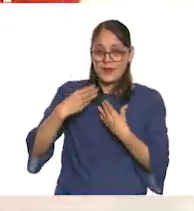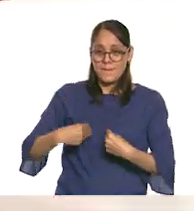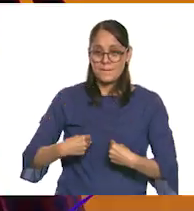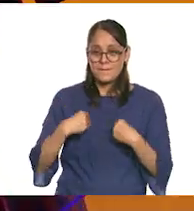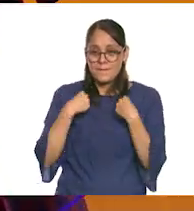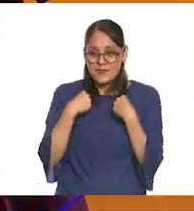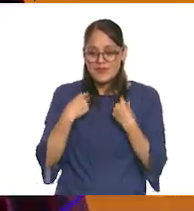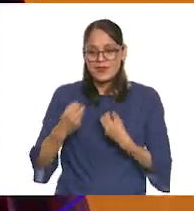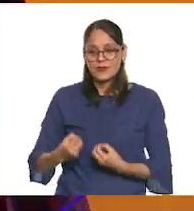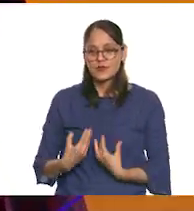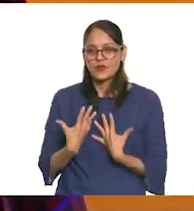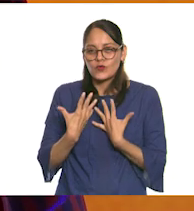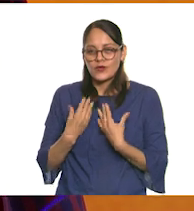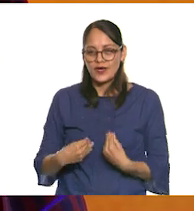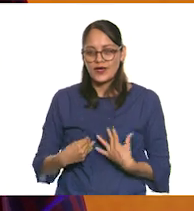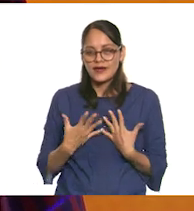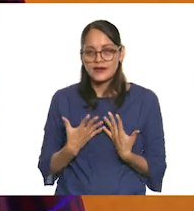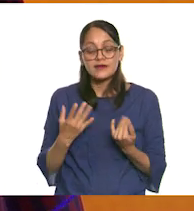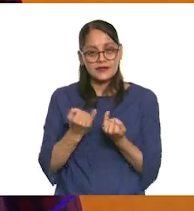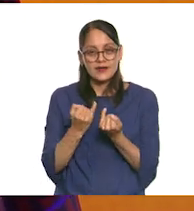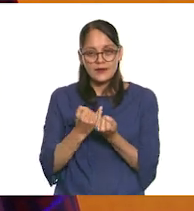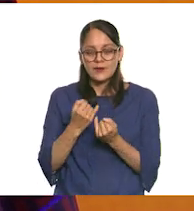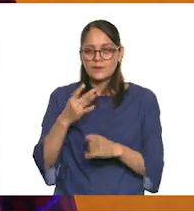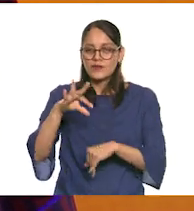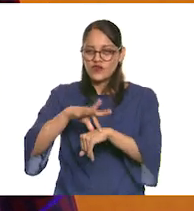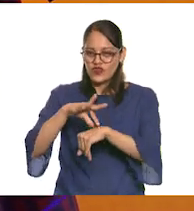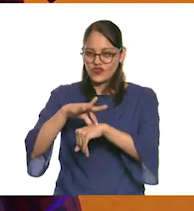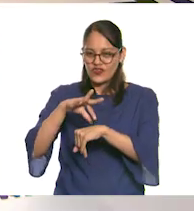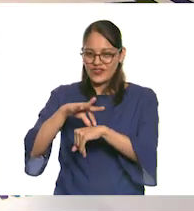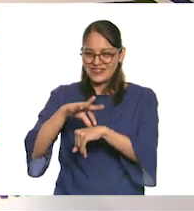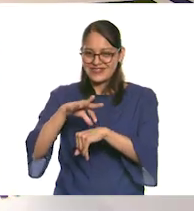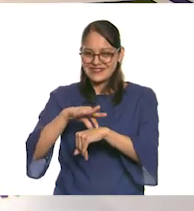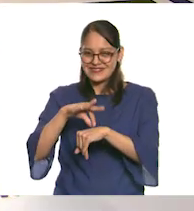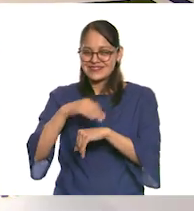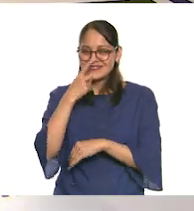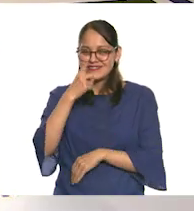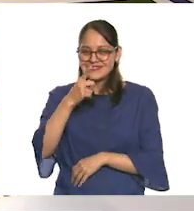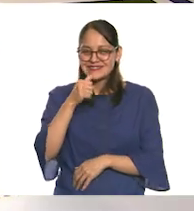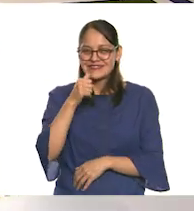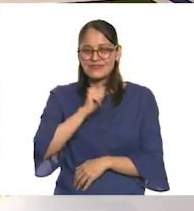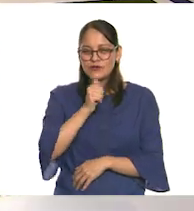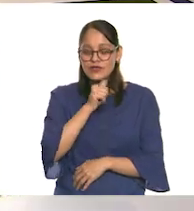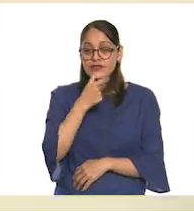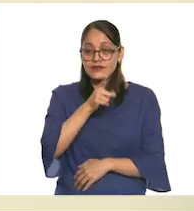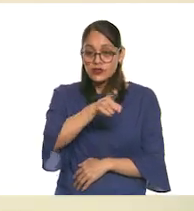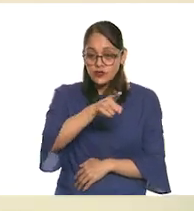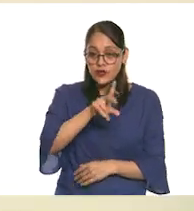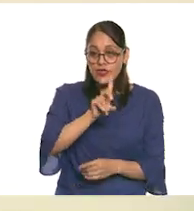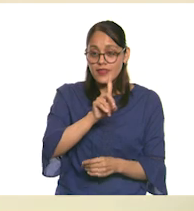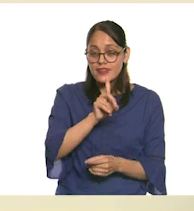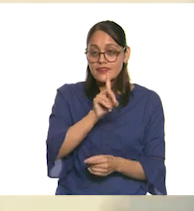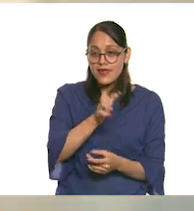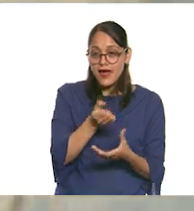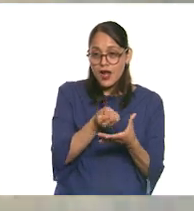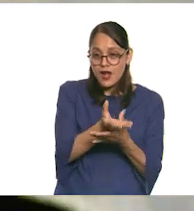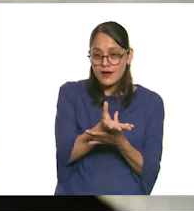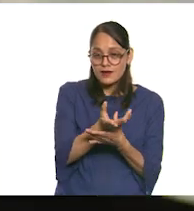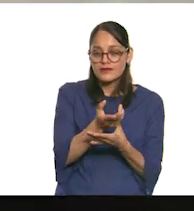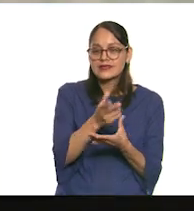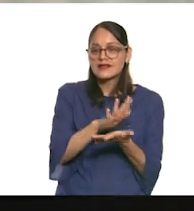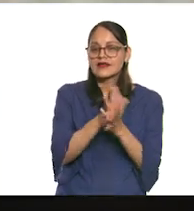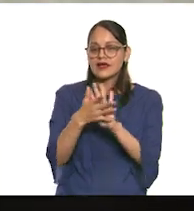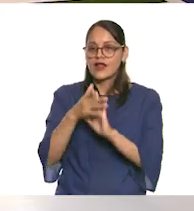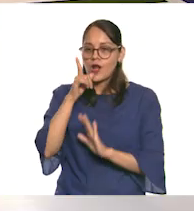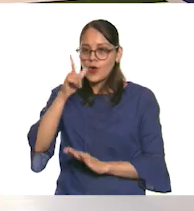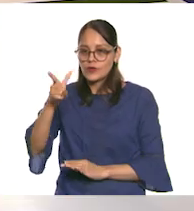Y creo que es un término que se utiliza en medicina, dar a luz, justamente también. También, exacto, también está relacionado con